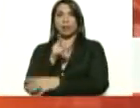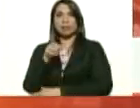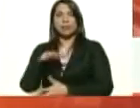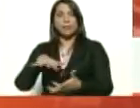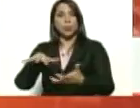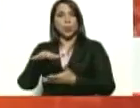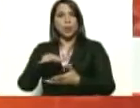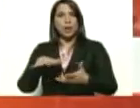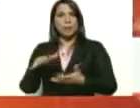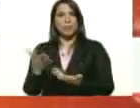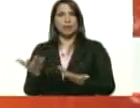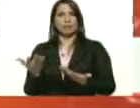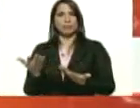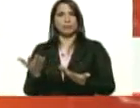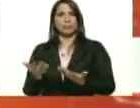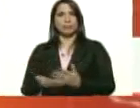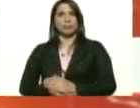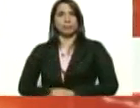como esta.